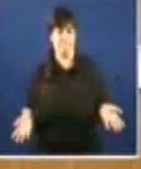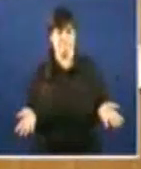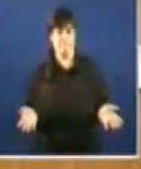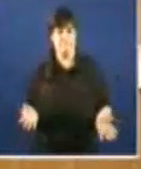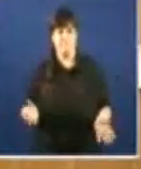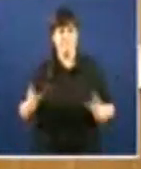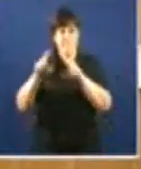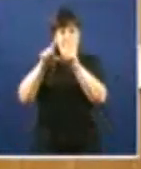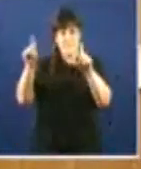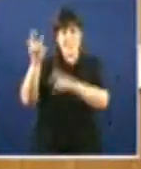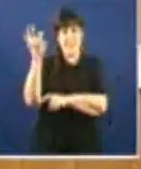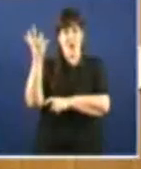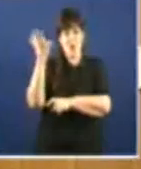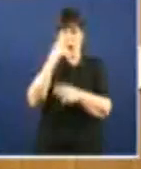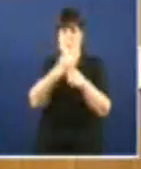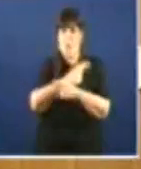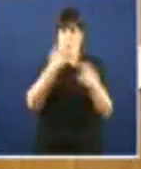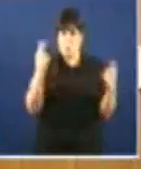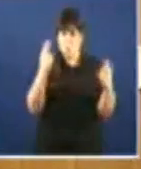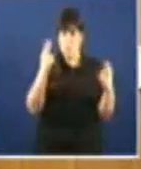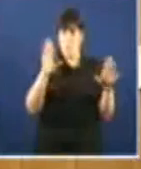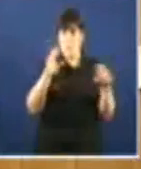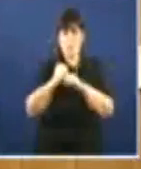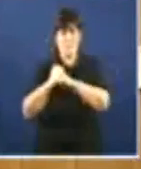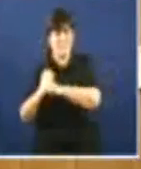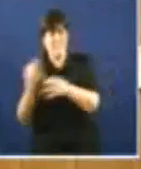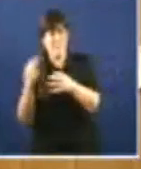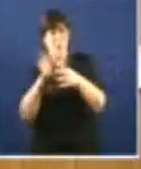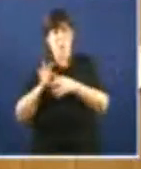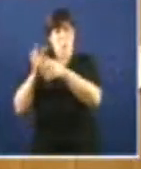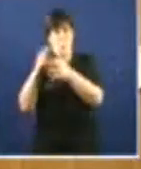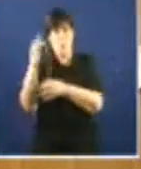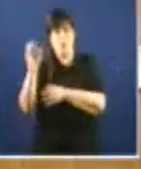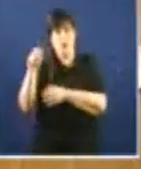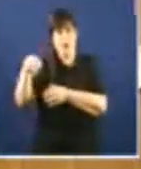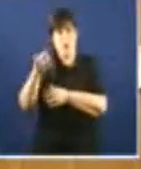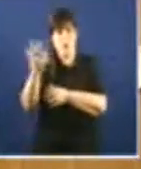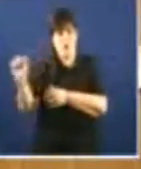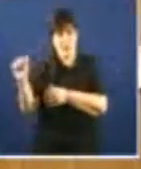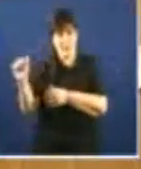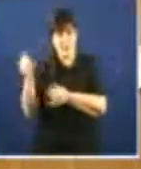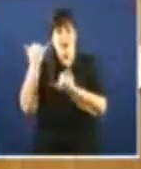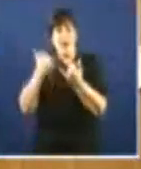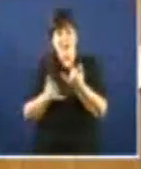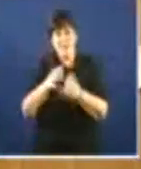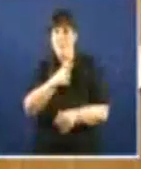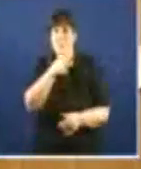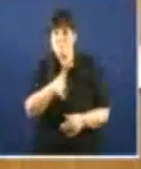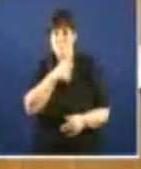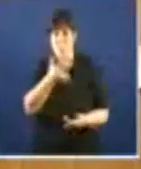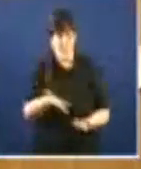unha empresa pública o servicio de unión fenosa para facer negocio. A partir de aí podemos nos explicar o desastre